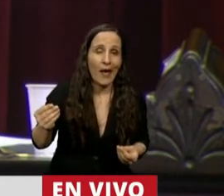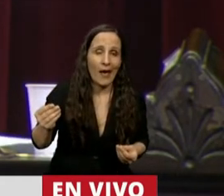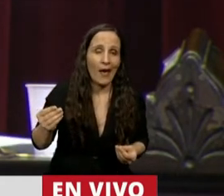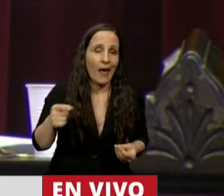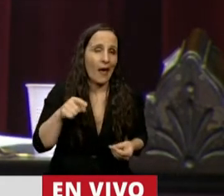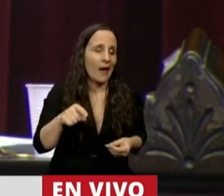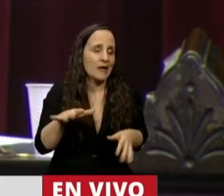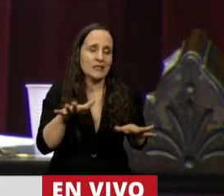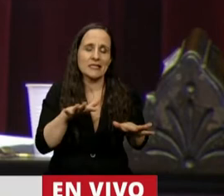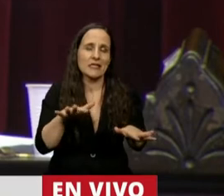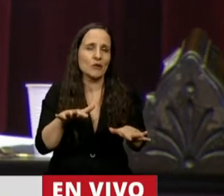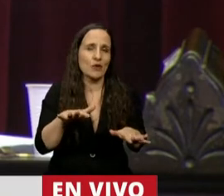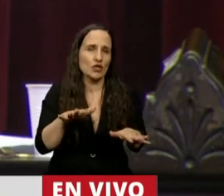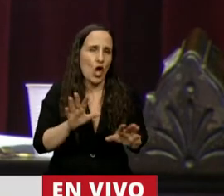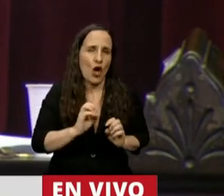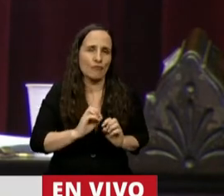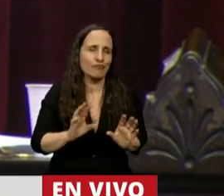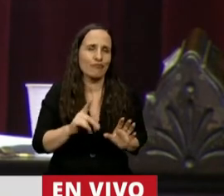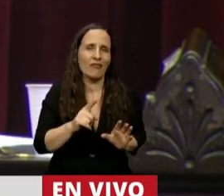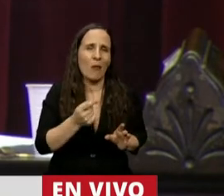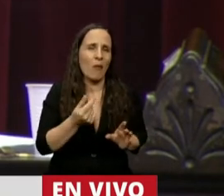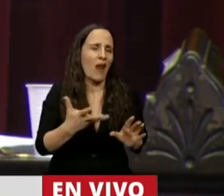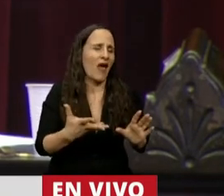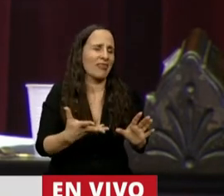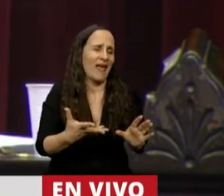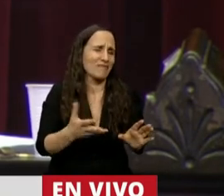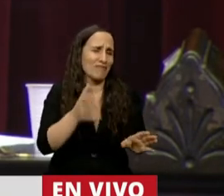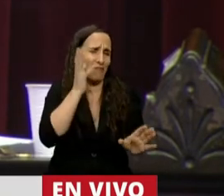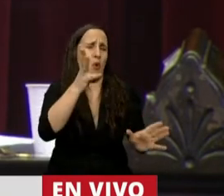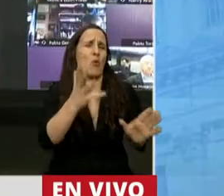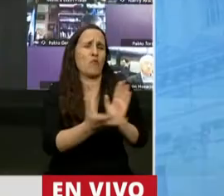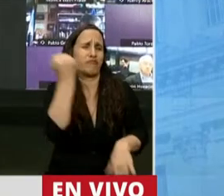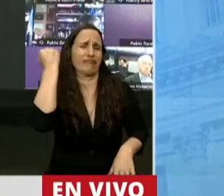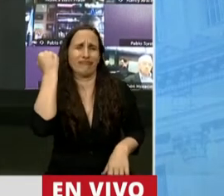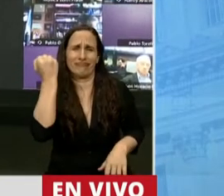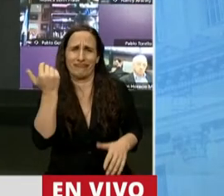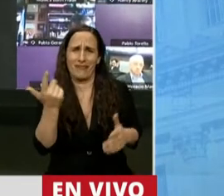escandalosa quita de fondos que no tiene parangón.